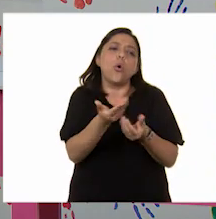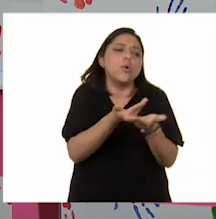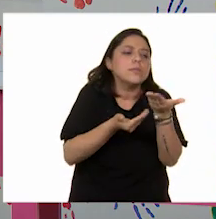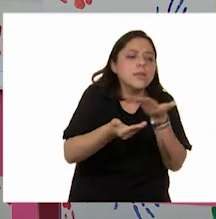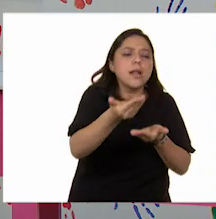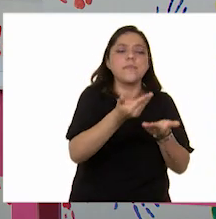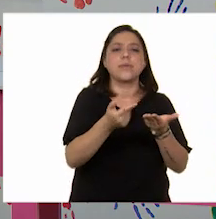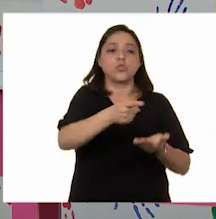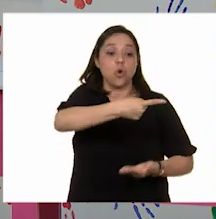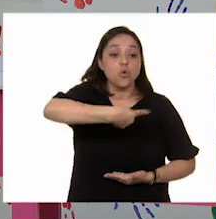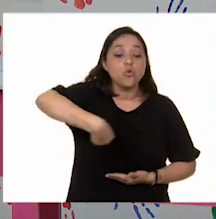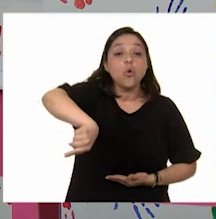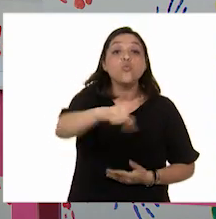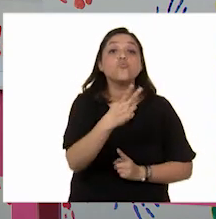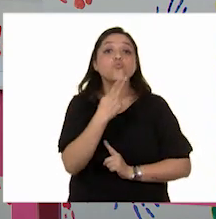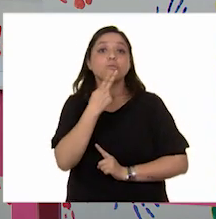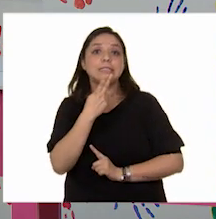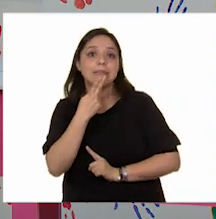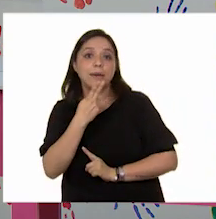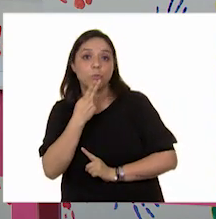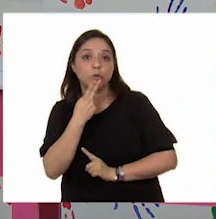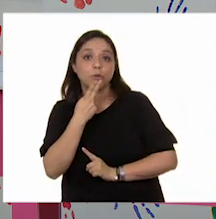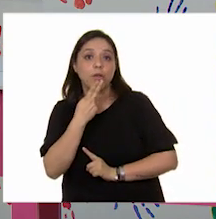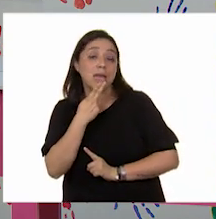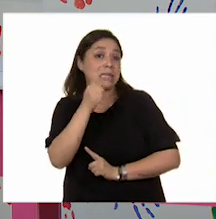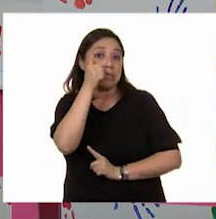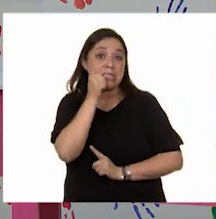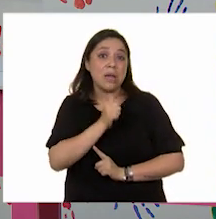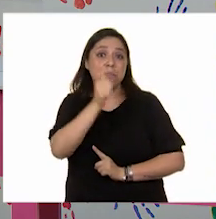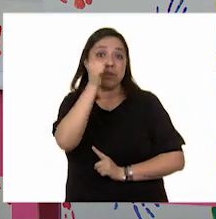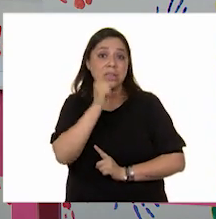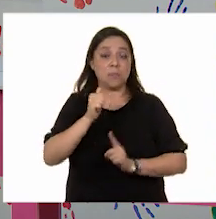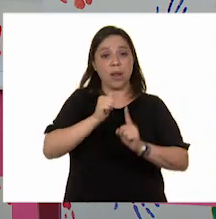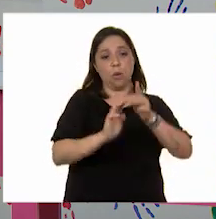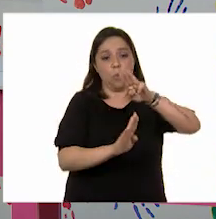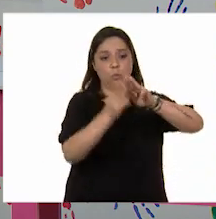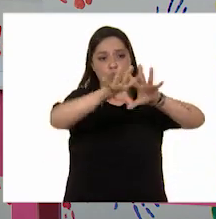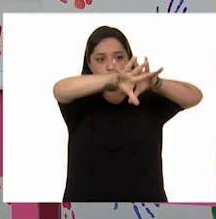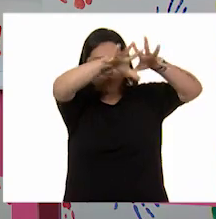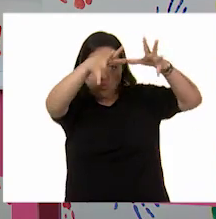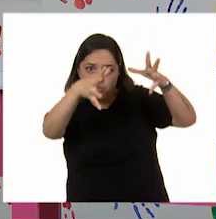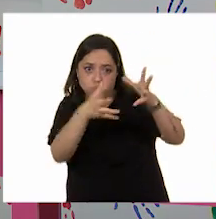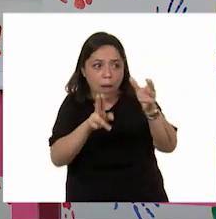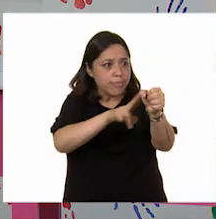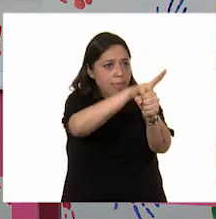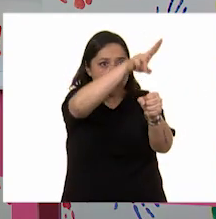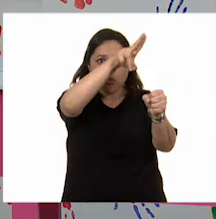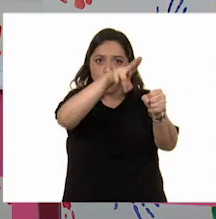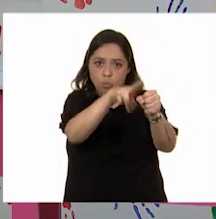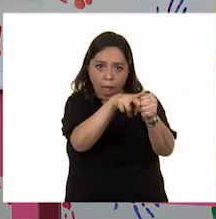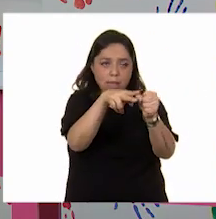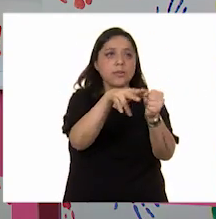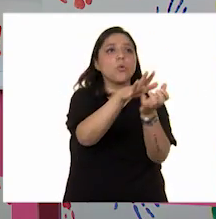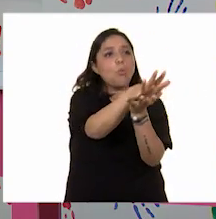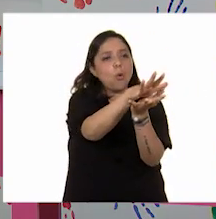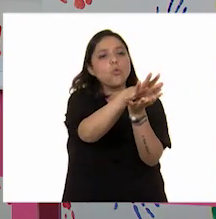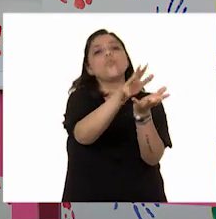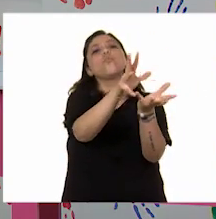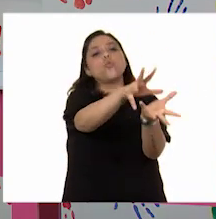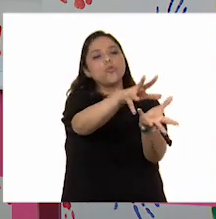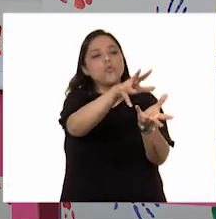y todo, todo viene de recursos naturales de la Tierra. Al pensar en ello, podemos tomar decisiones y